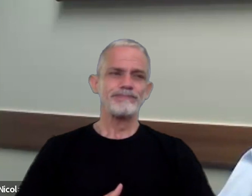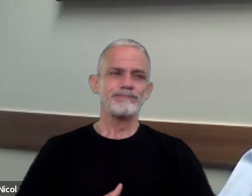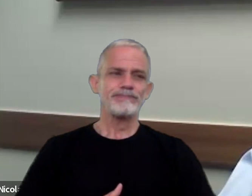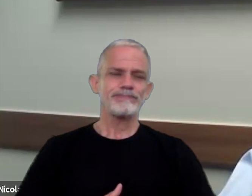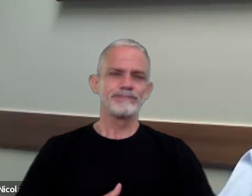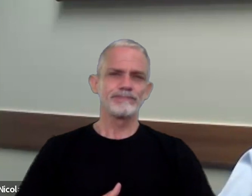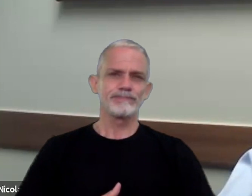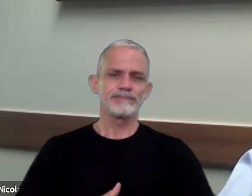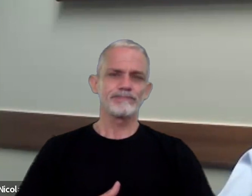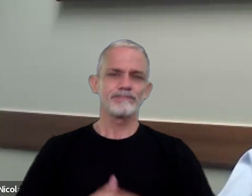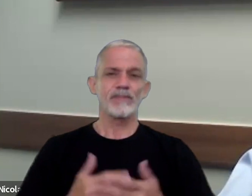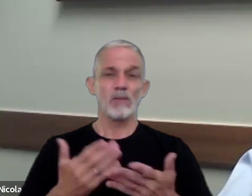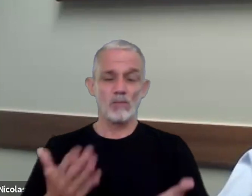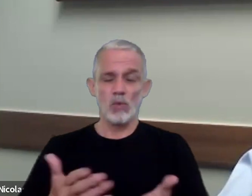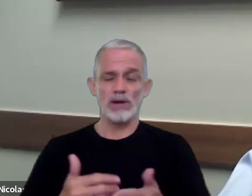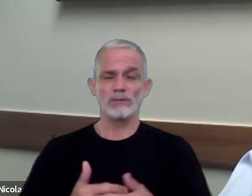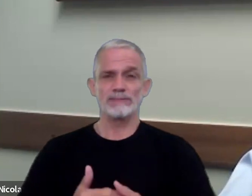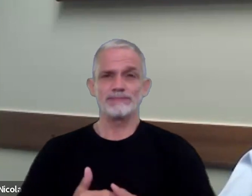bueno